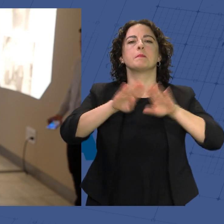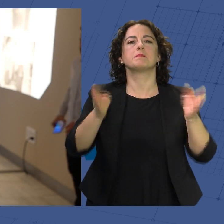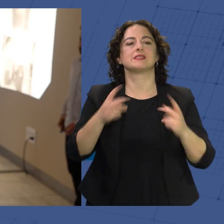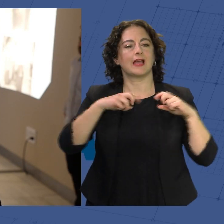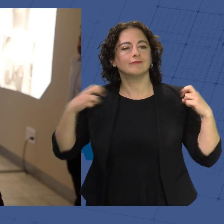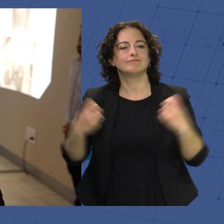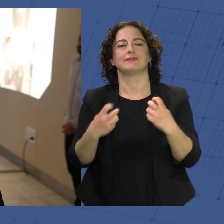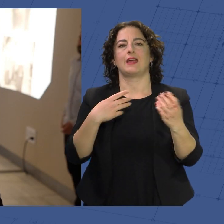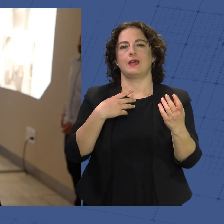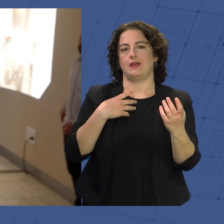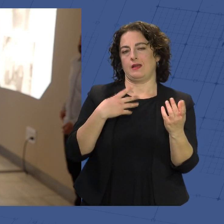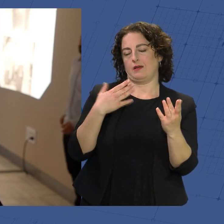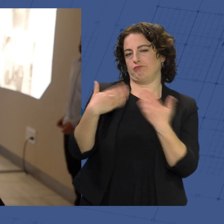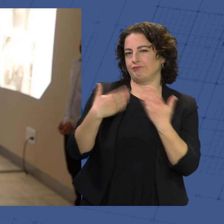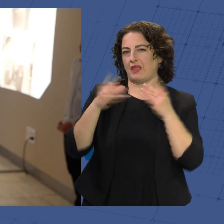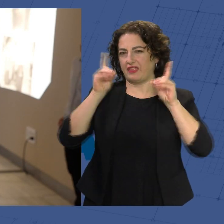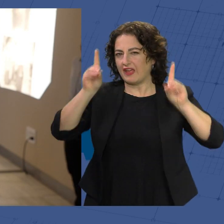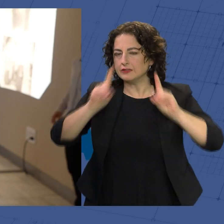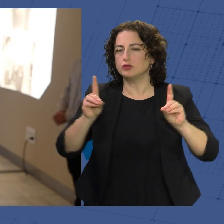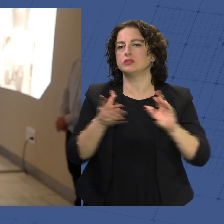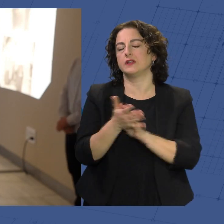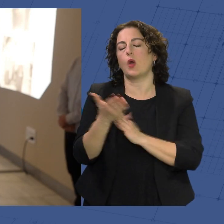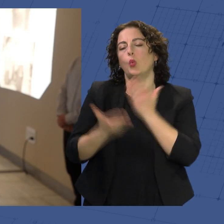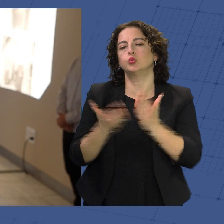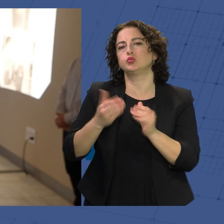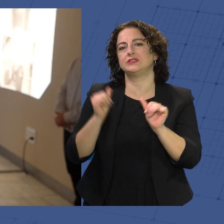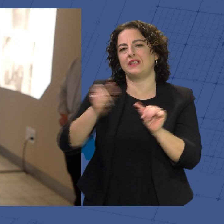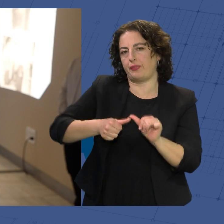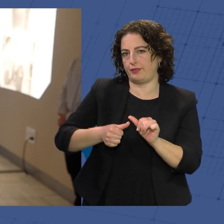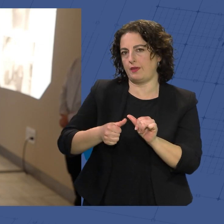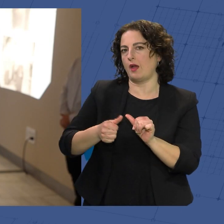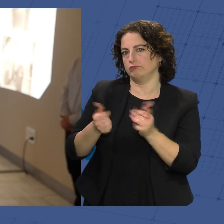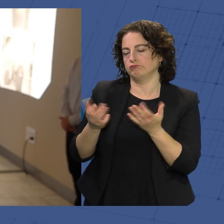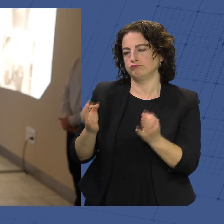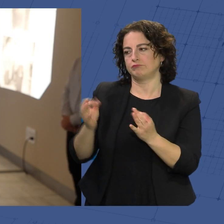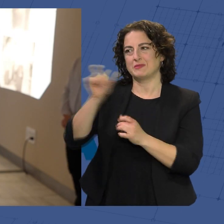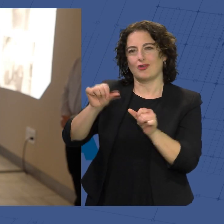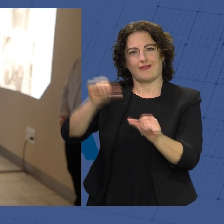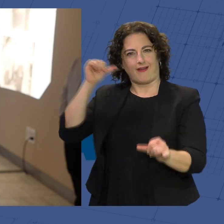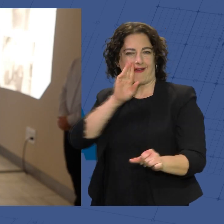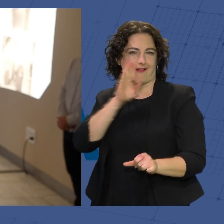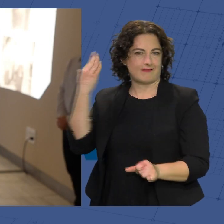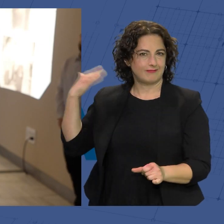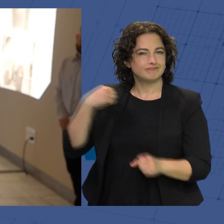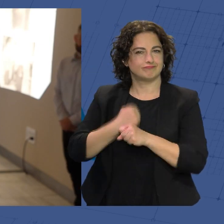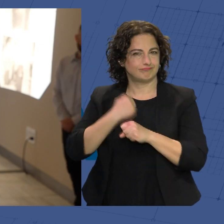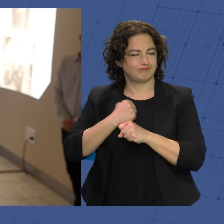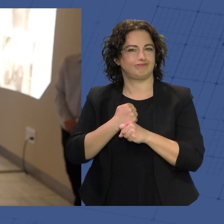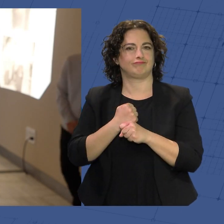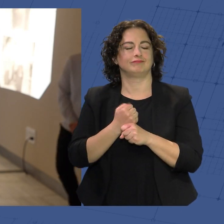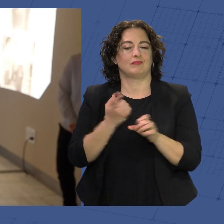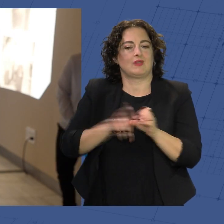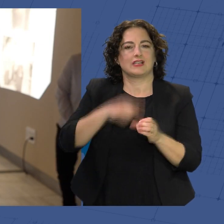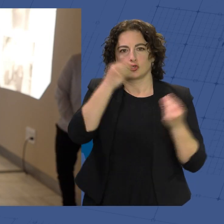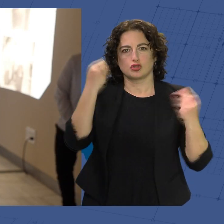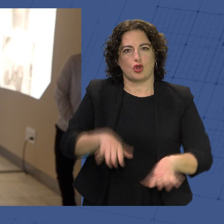muy didáctico, es un acto de justicia, un acto de justicia hacia esas personas que hicieron parte de la